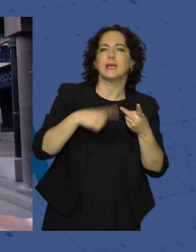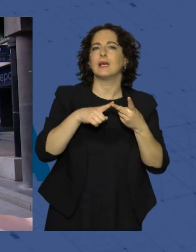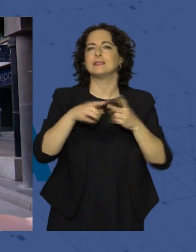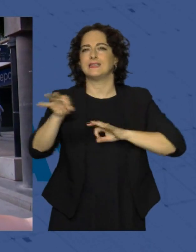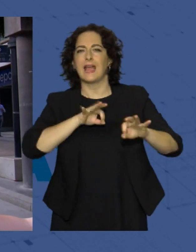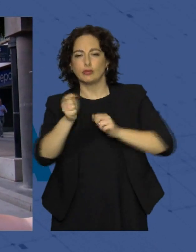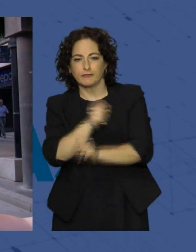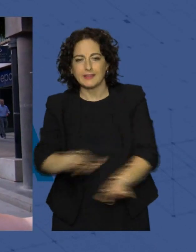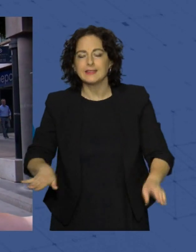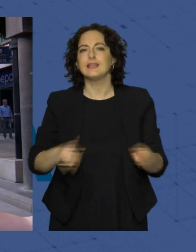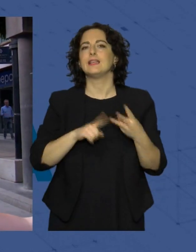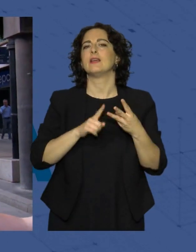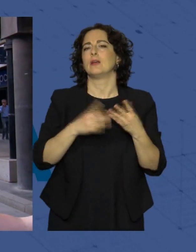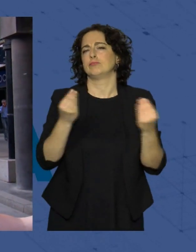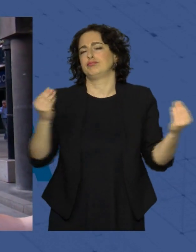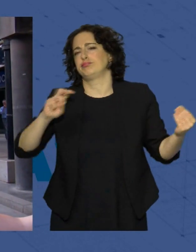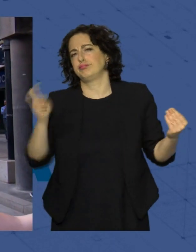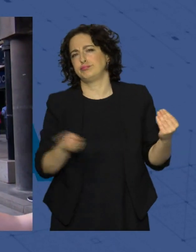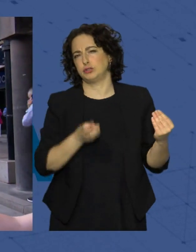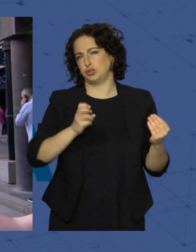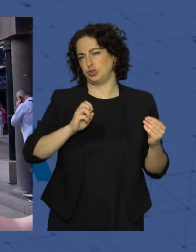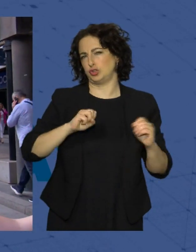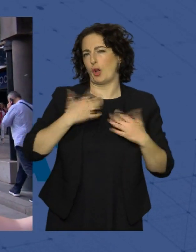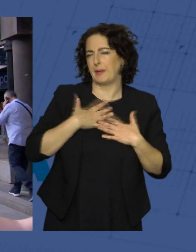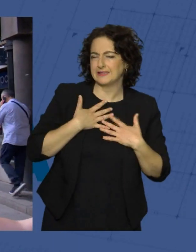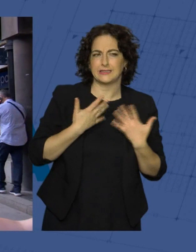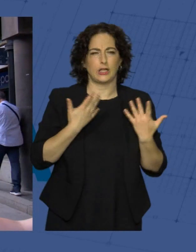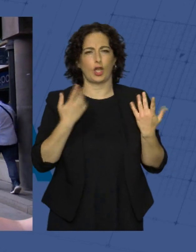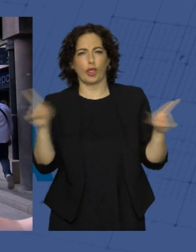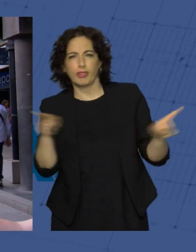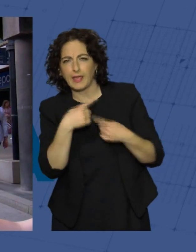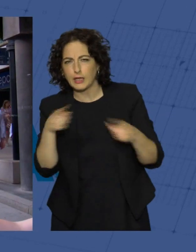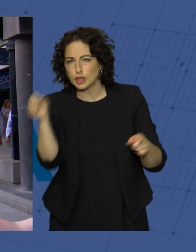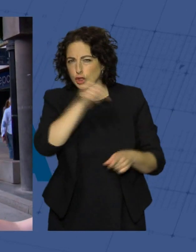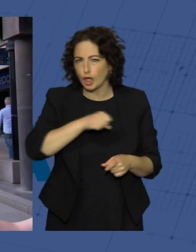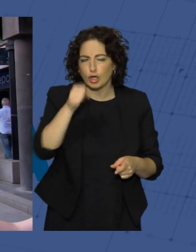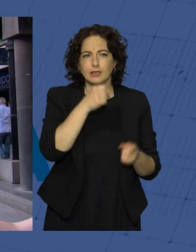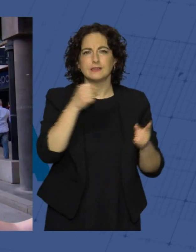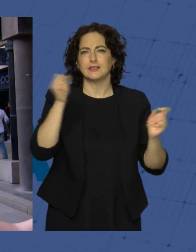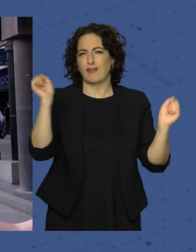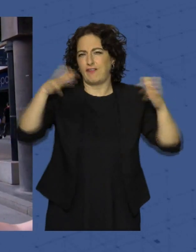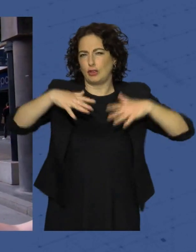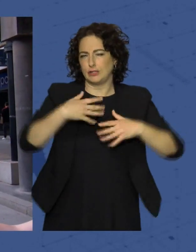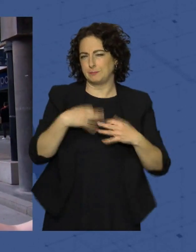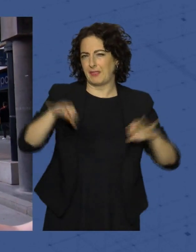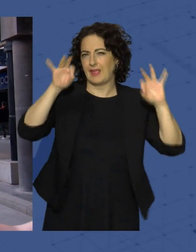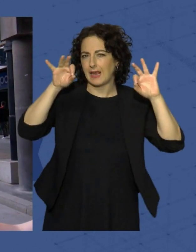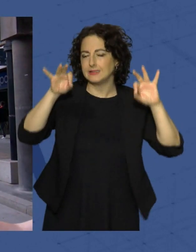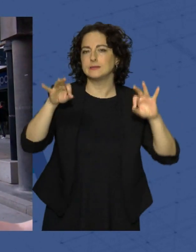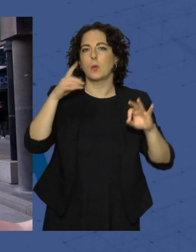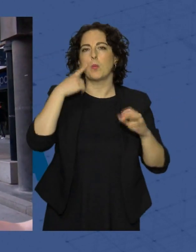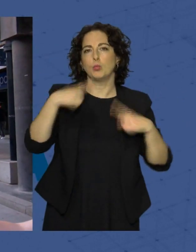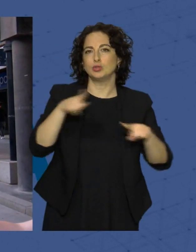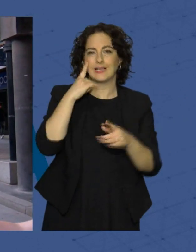teatro infantil, hemos tenido muchísimas sorpresas, conciertos, puestos especiales, música experimental y el